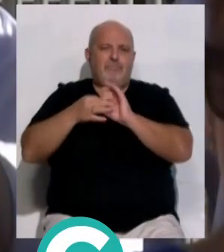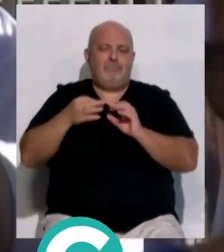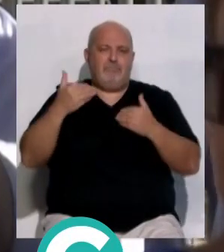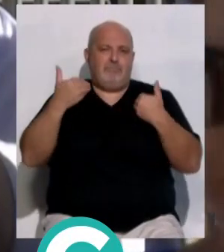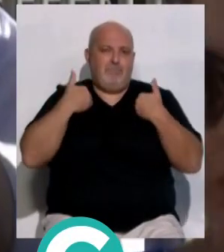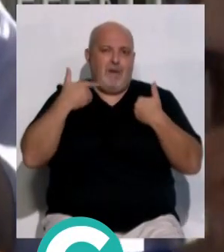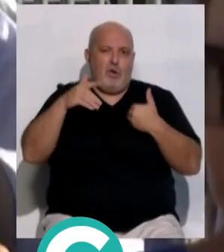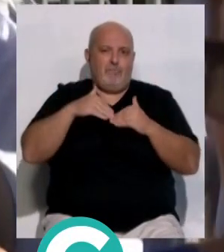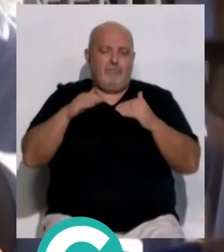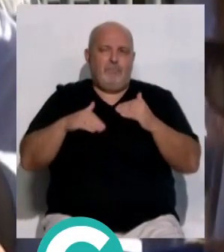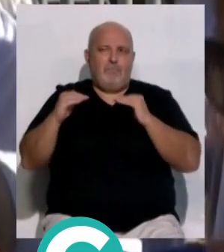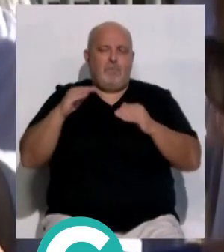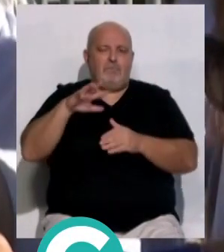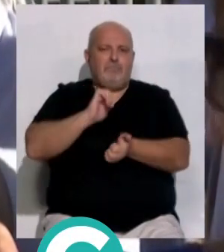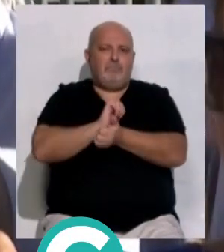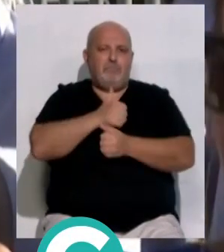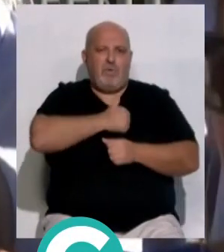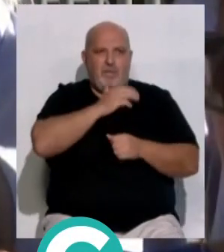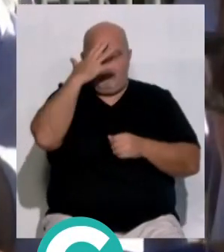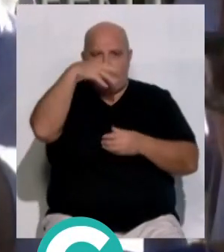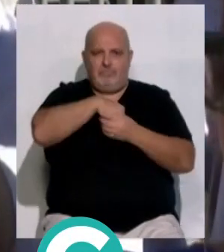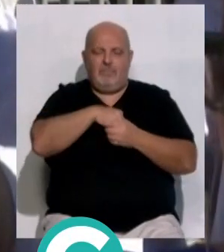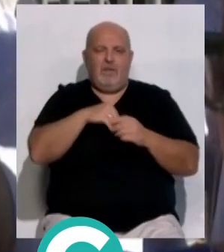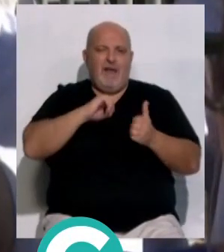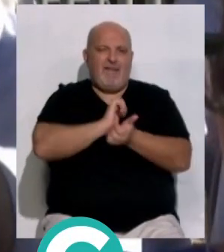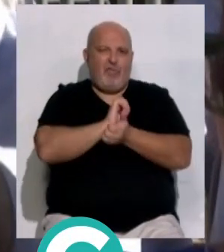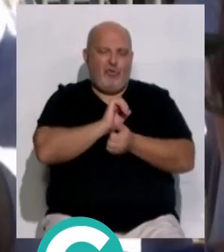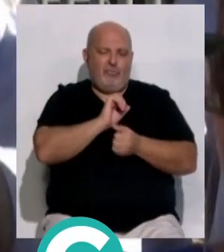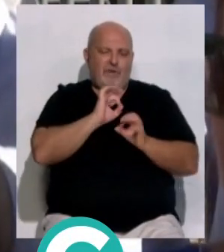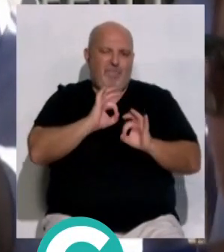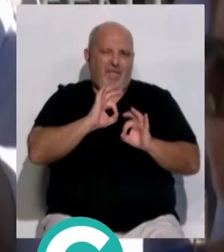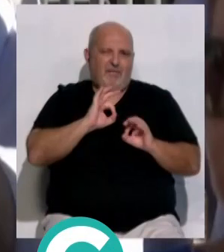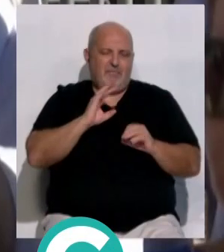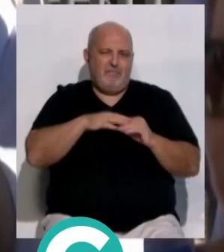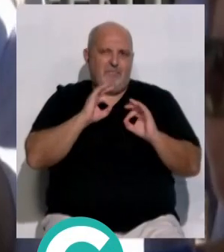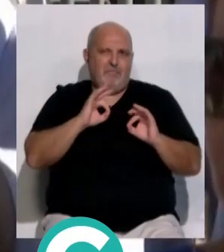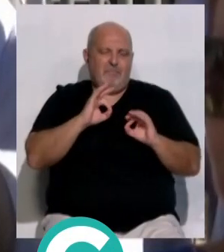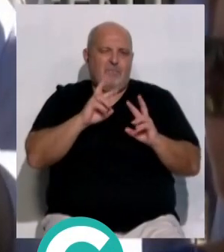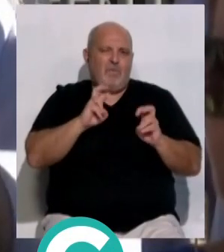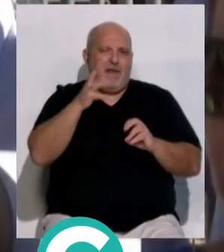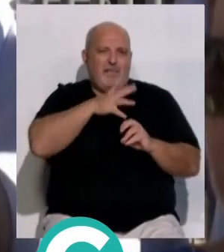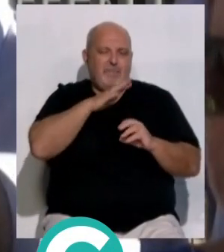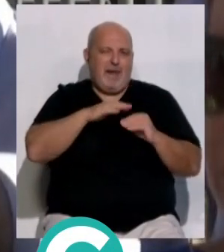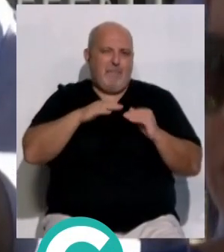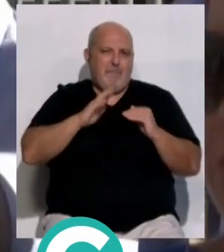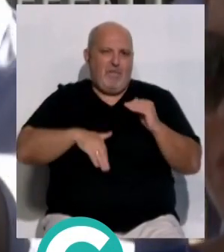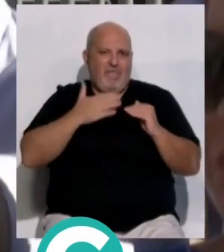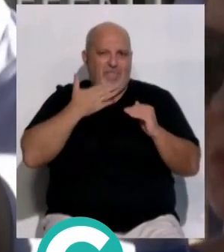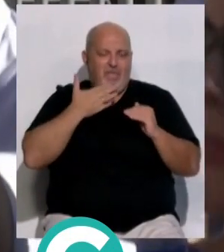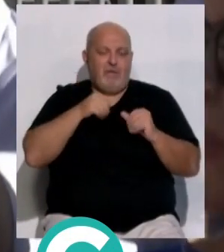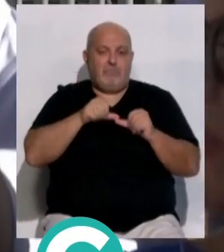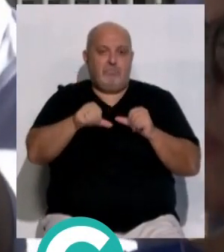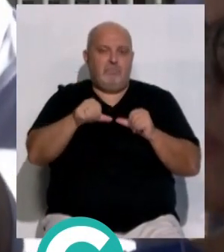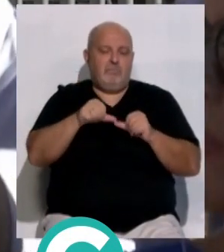penal del menor, está en estos momentos detenido en comisaría, en el calabozo específico que hay en la nueva comisaría de Jerez para menores y será